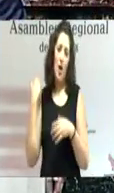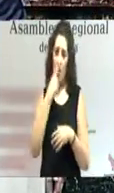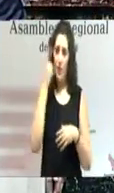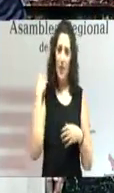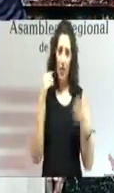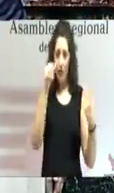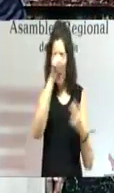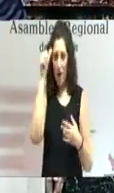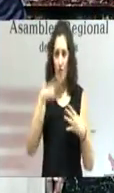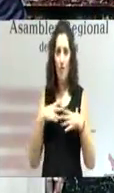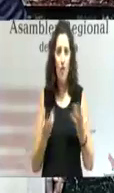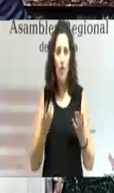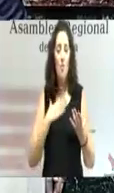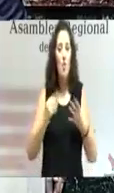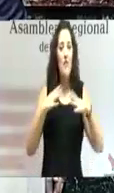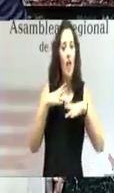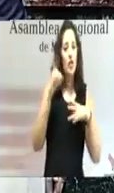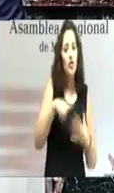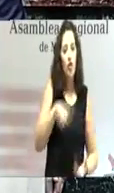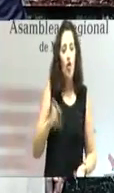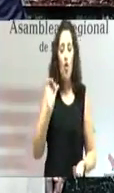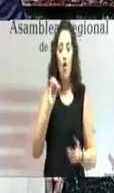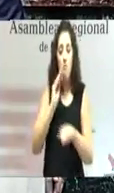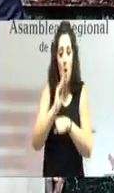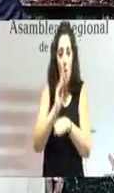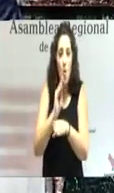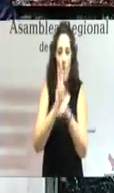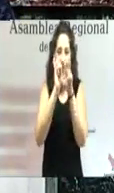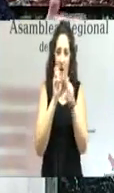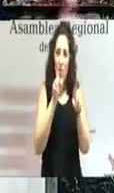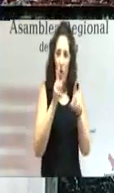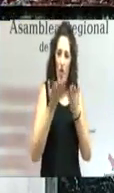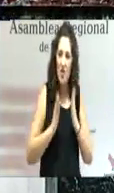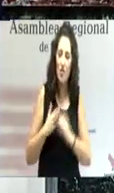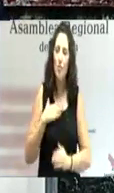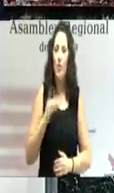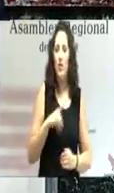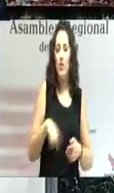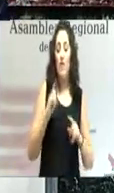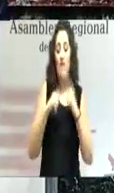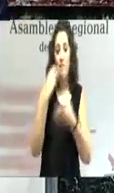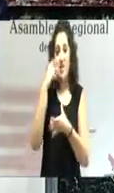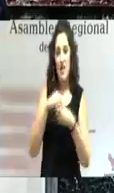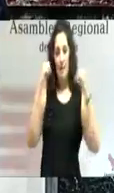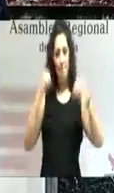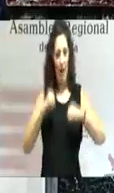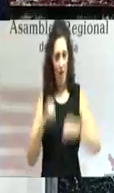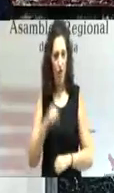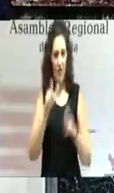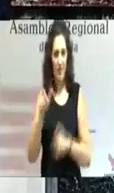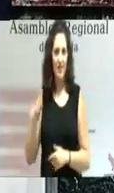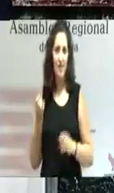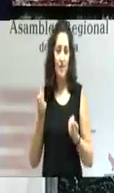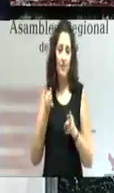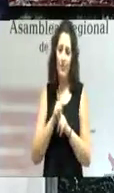o si podrían afrontar gastos en la educación de sus hijos. Familias con mayores, con personas que requerían por sus